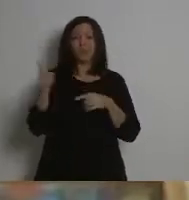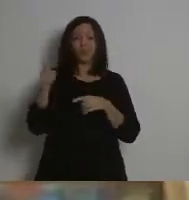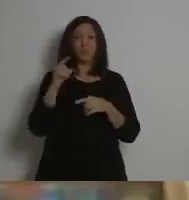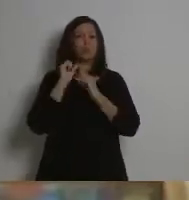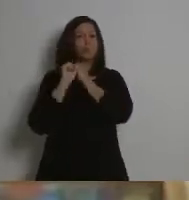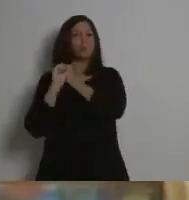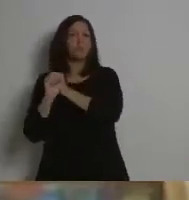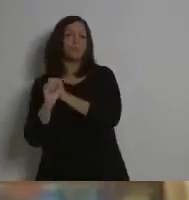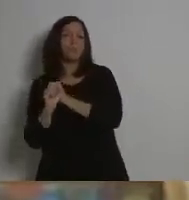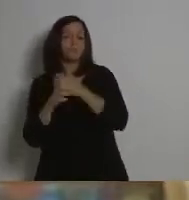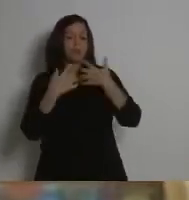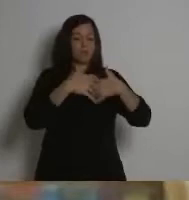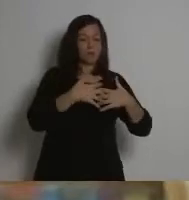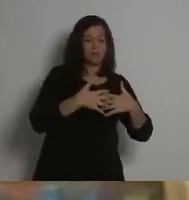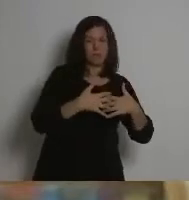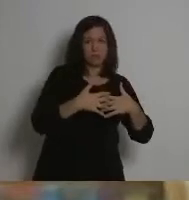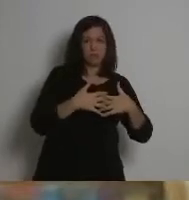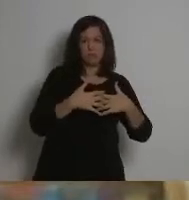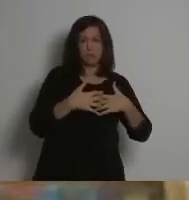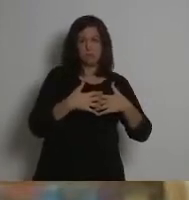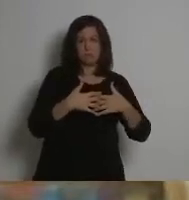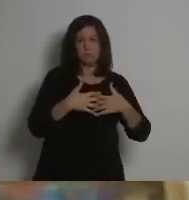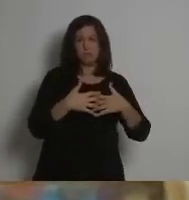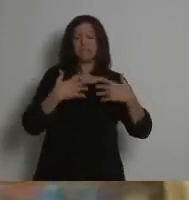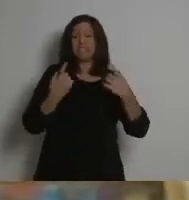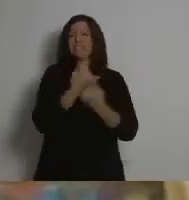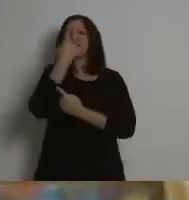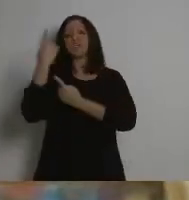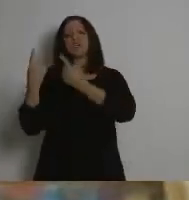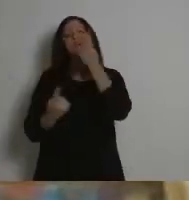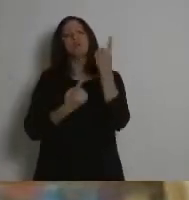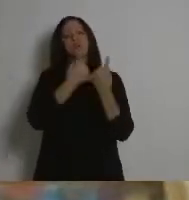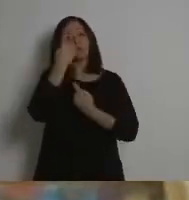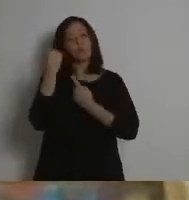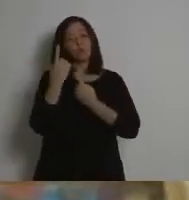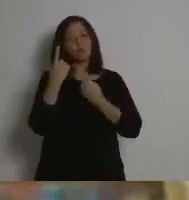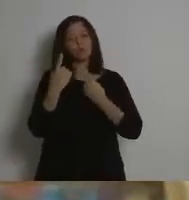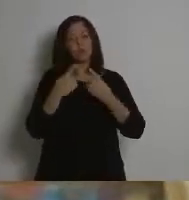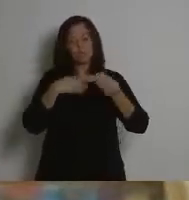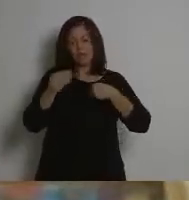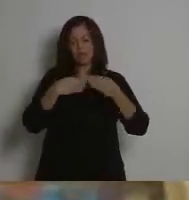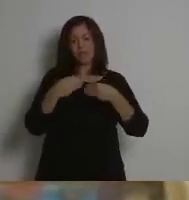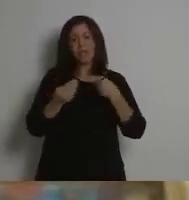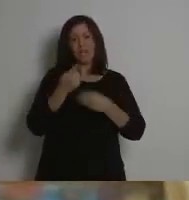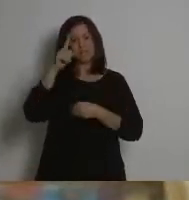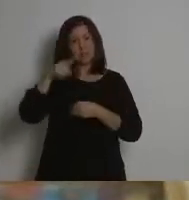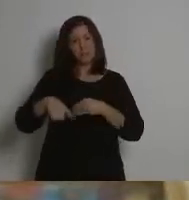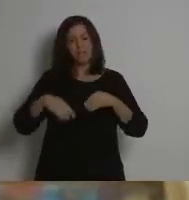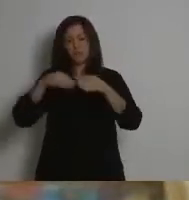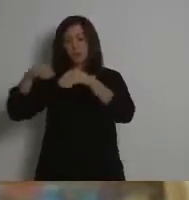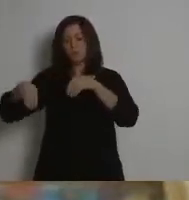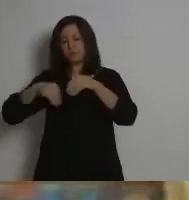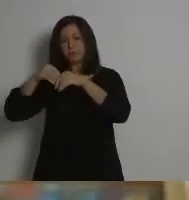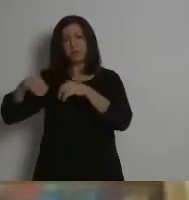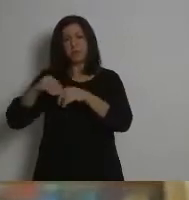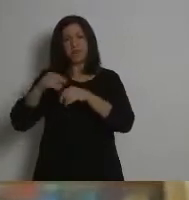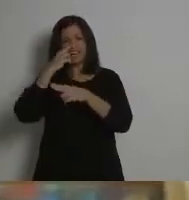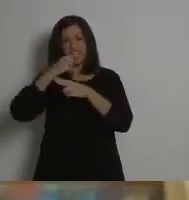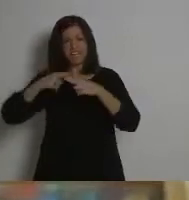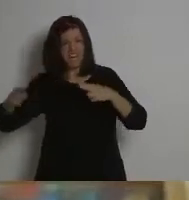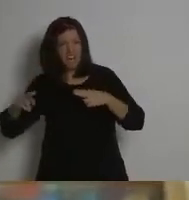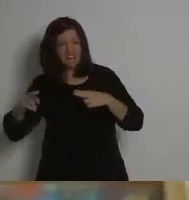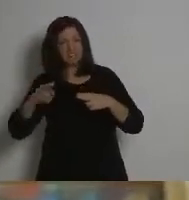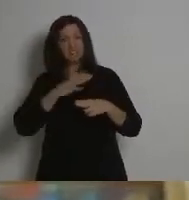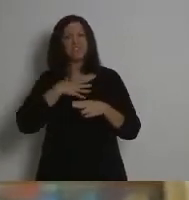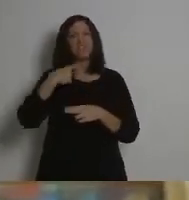sobre todo de minerales que son finitos. En algunos casos, de unos materiales que ya se llaman tierras raras, que nos están indicando